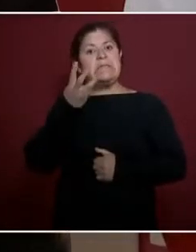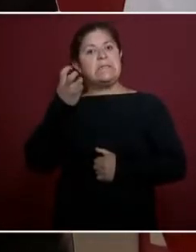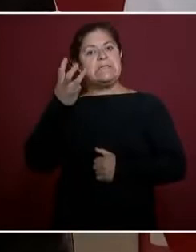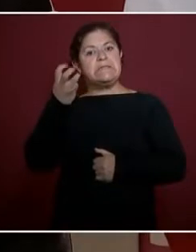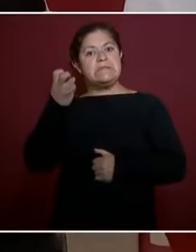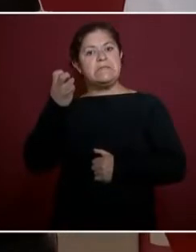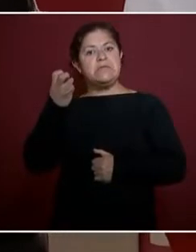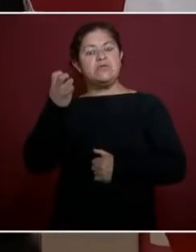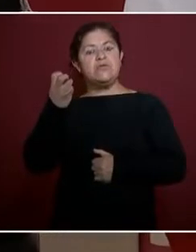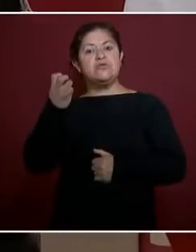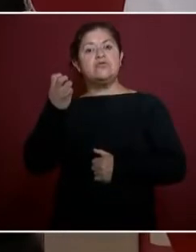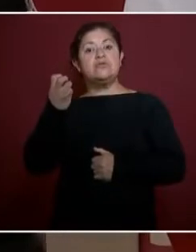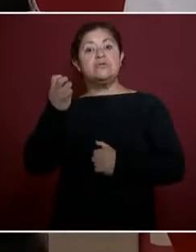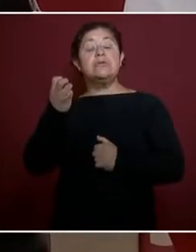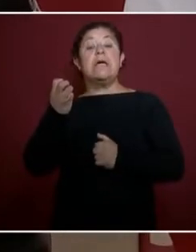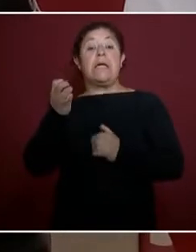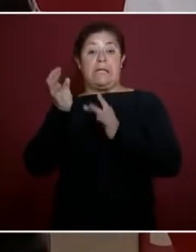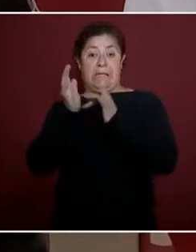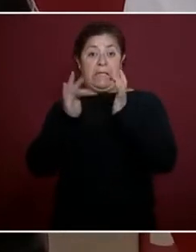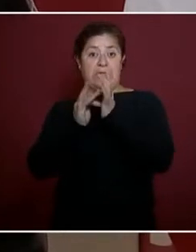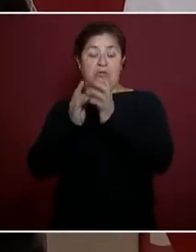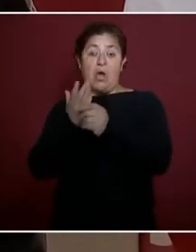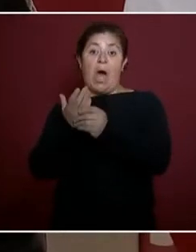antes de Cristo,